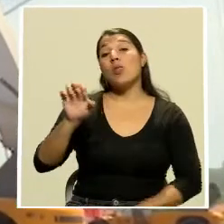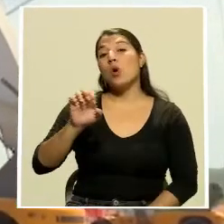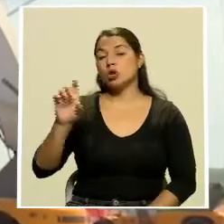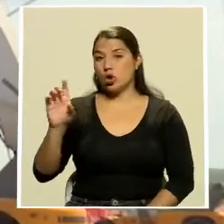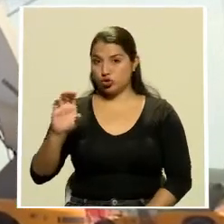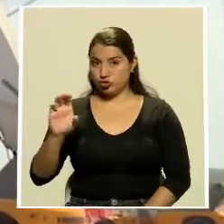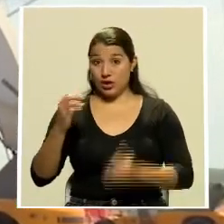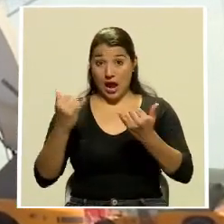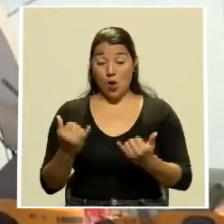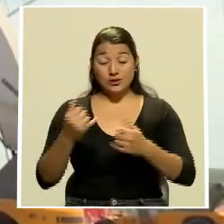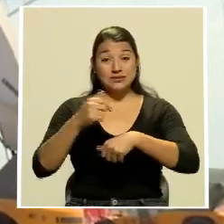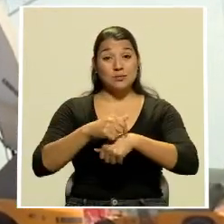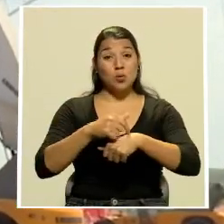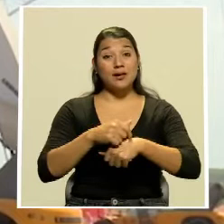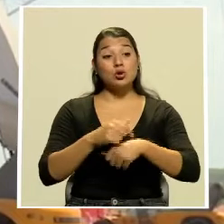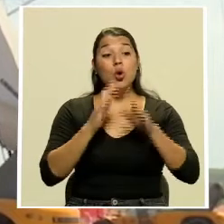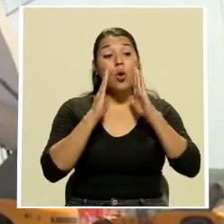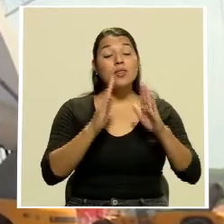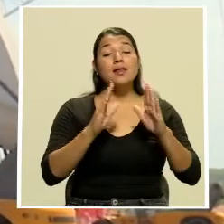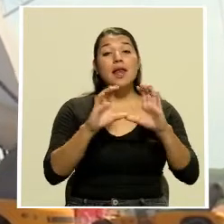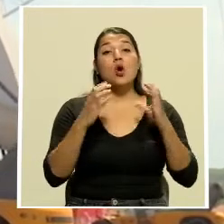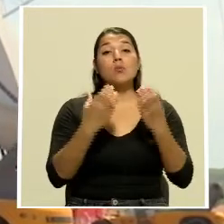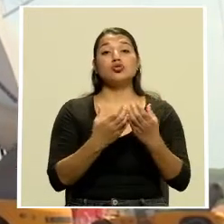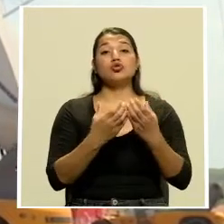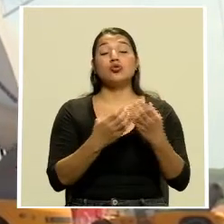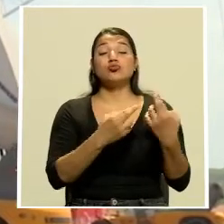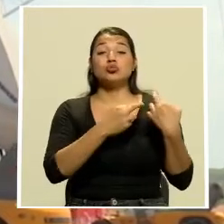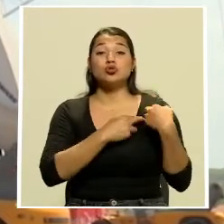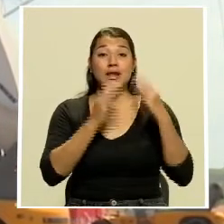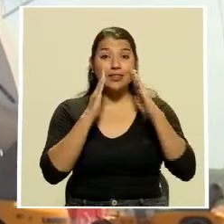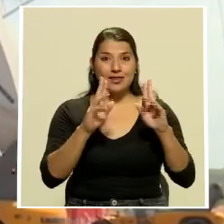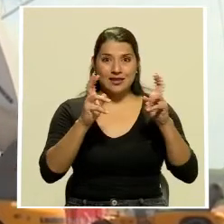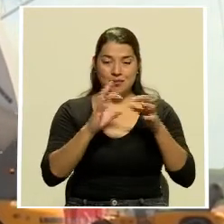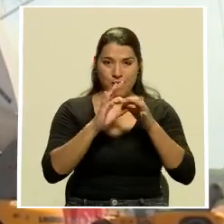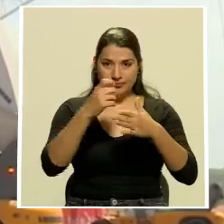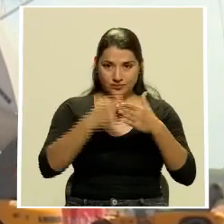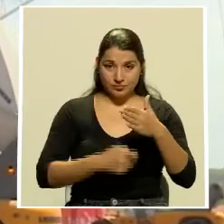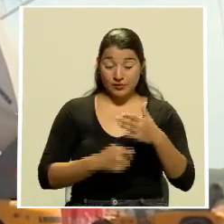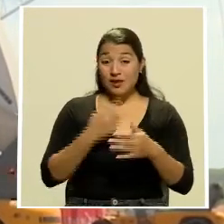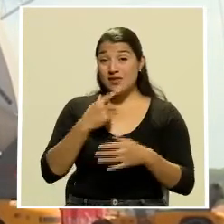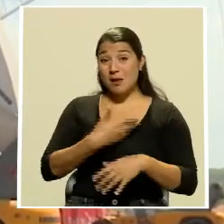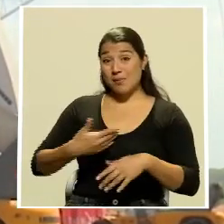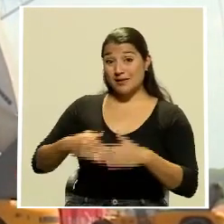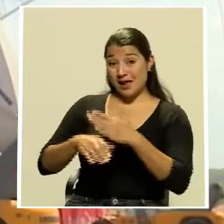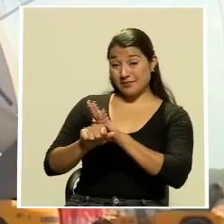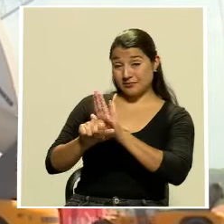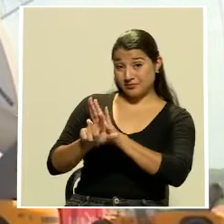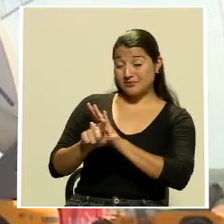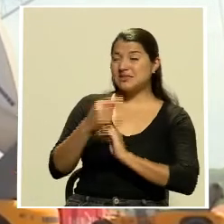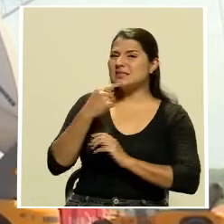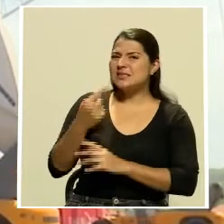este momento se encuentra en la Comisión de Asuntos Hacendarios. Precisamente el diputado limonense reprochó que las políticas contra el